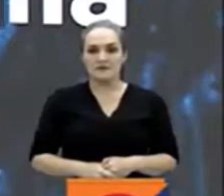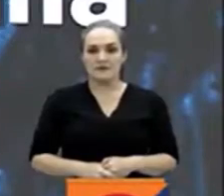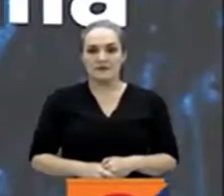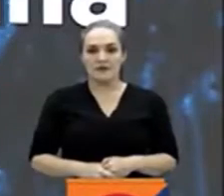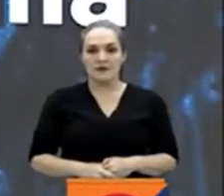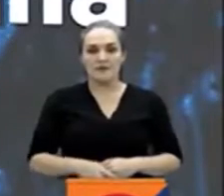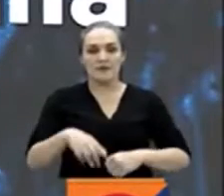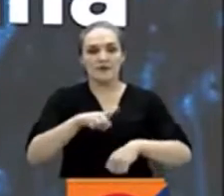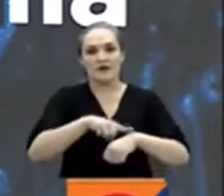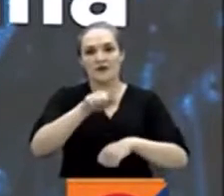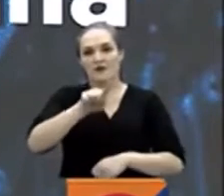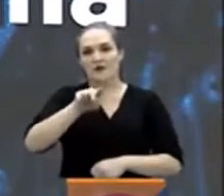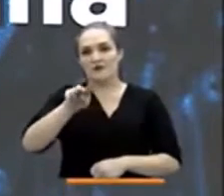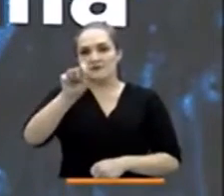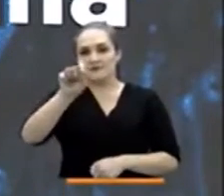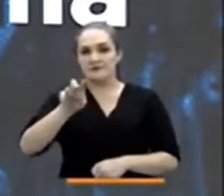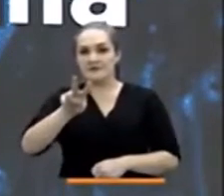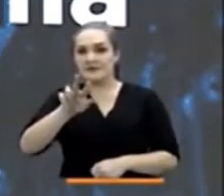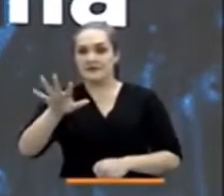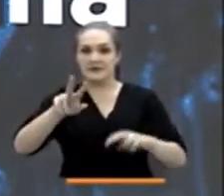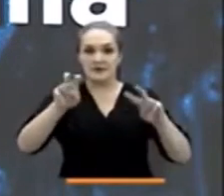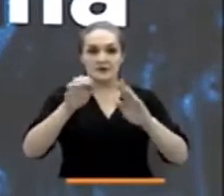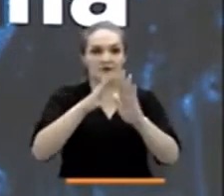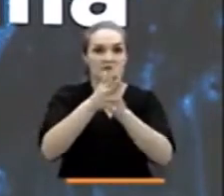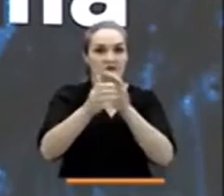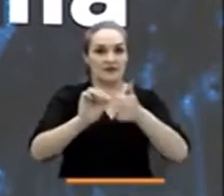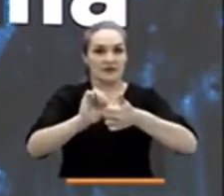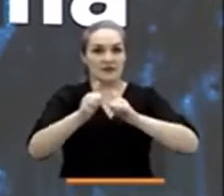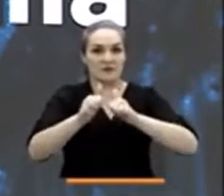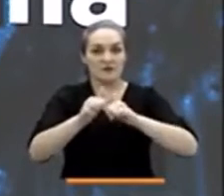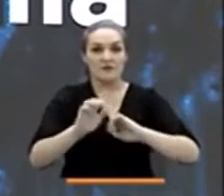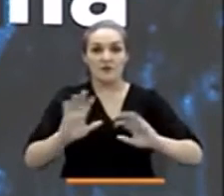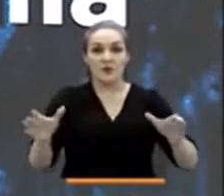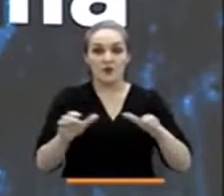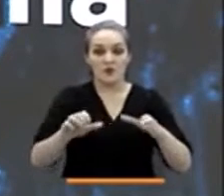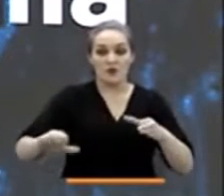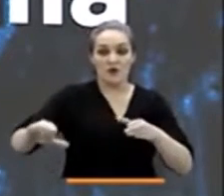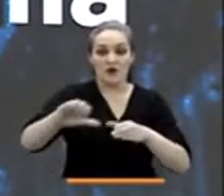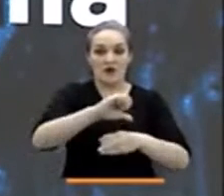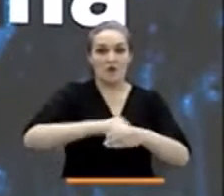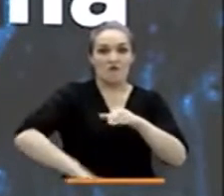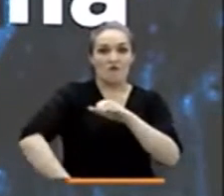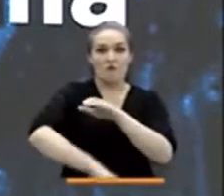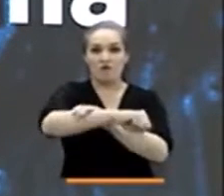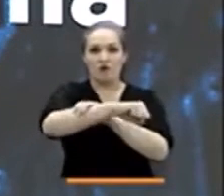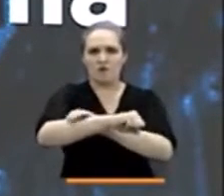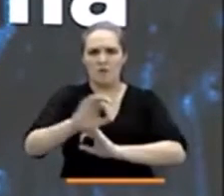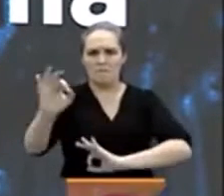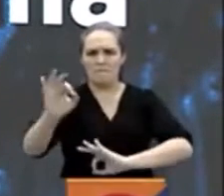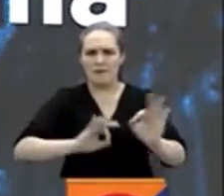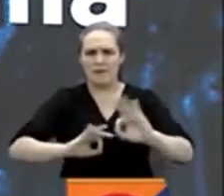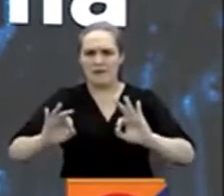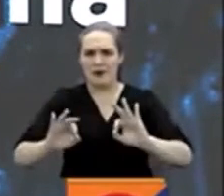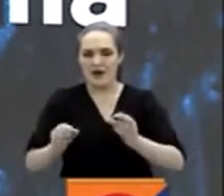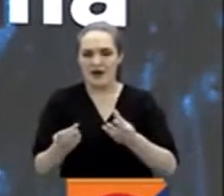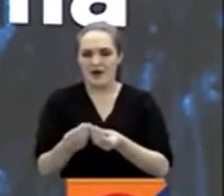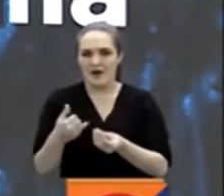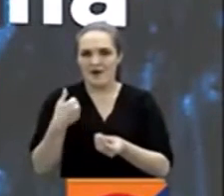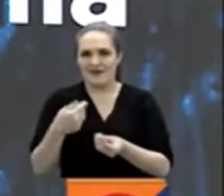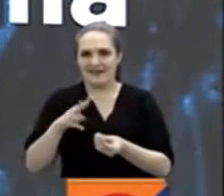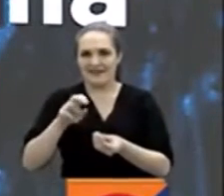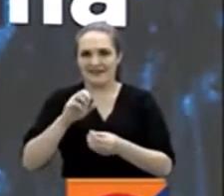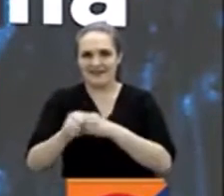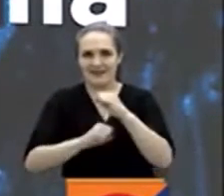12 y 25, hablemos de deportes. La selección Colombia femenina de fútbol se prepara para su partido contra Tanzania en el Mundial Sub-17 en India.